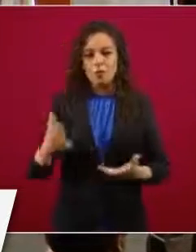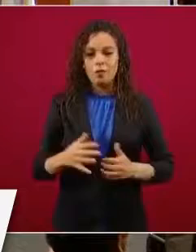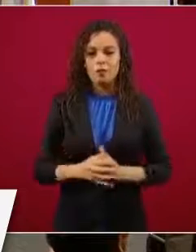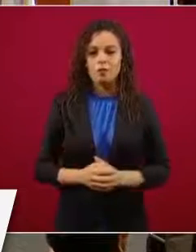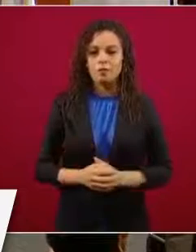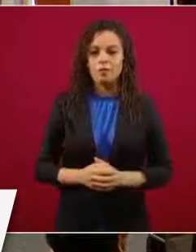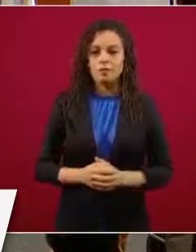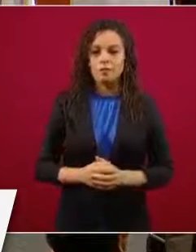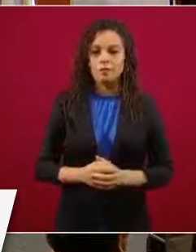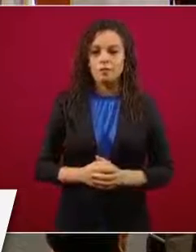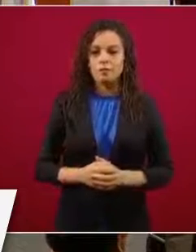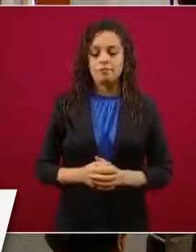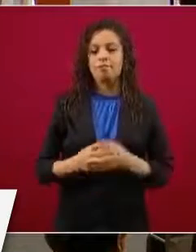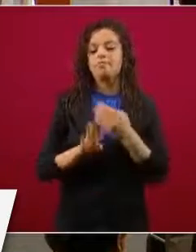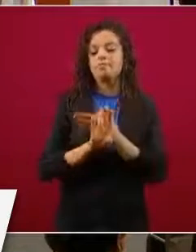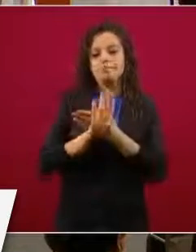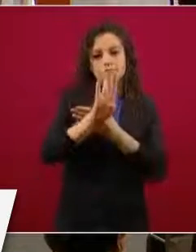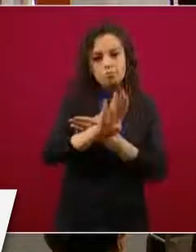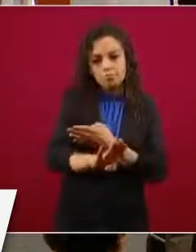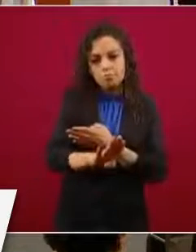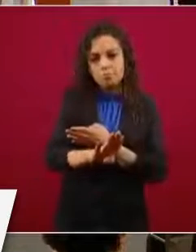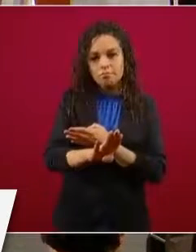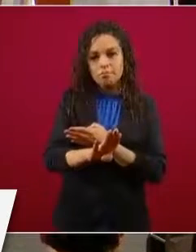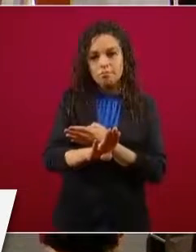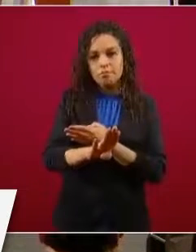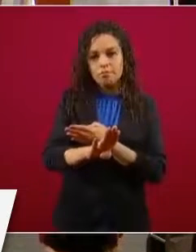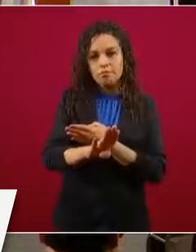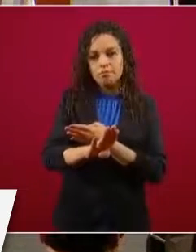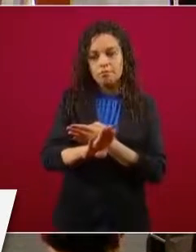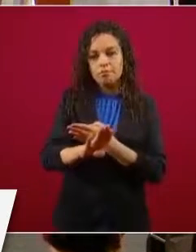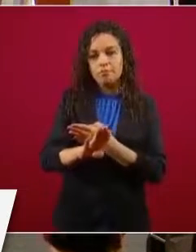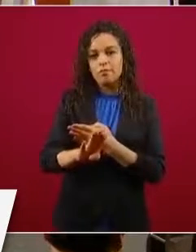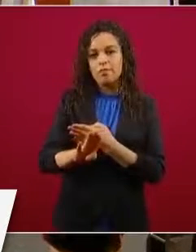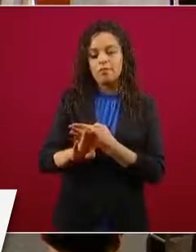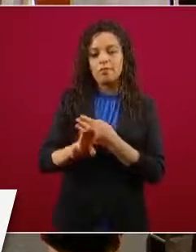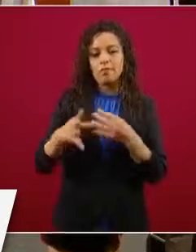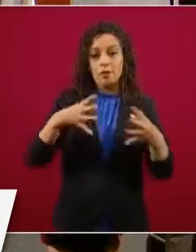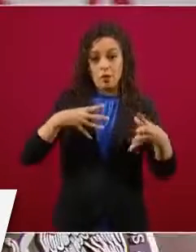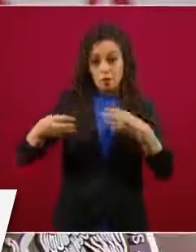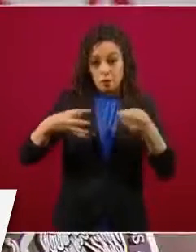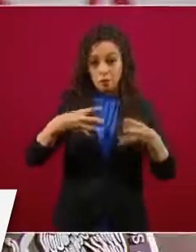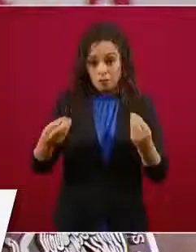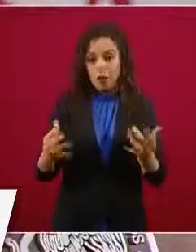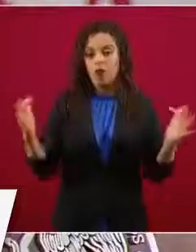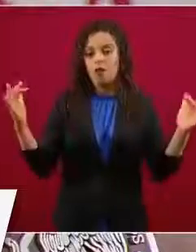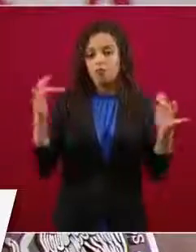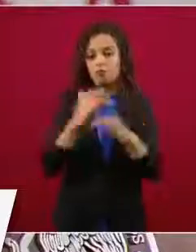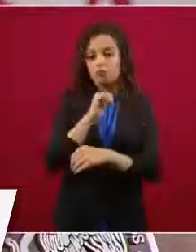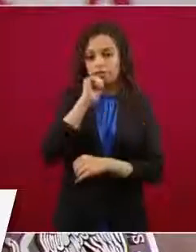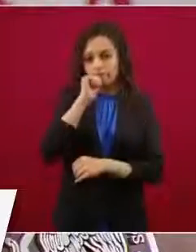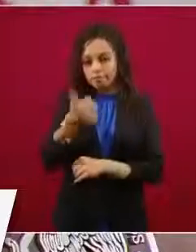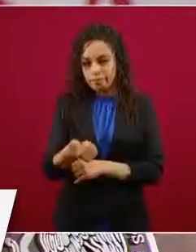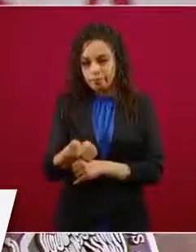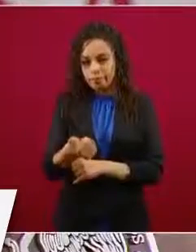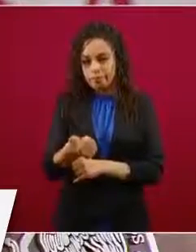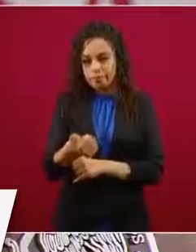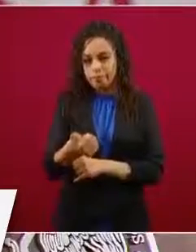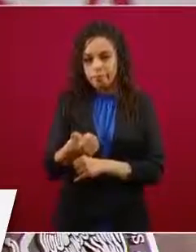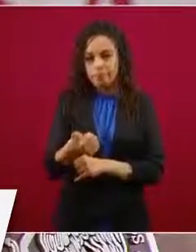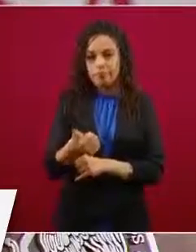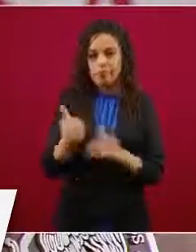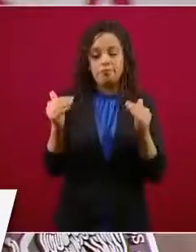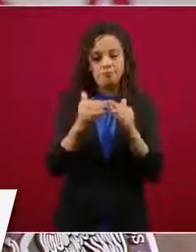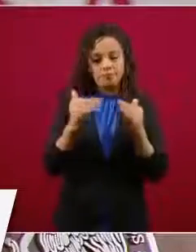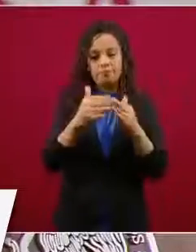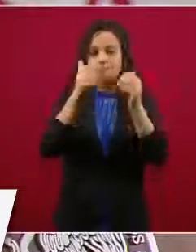social, el quédate en casa aquí en nuestro país, y se evita y se logra, como se ha demostrado,